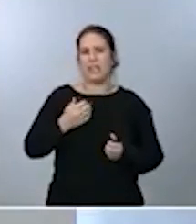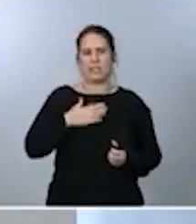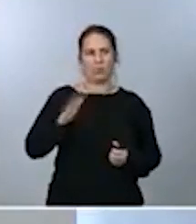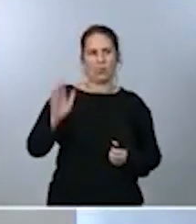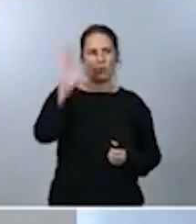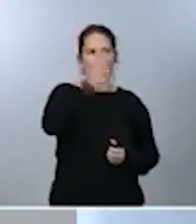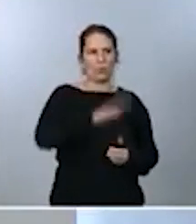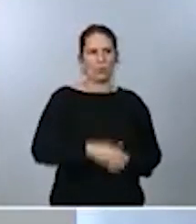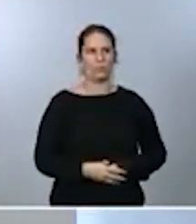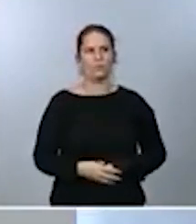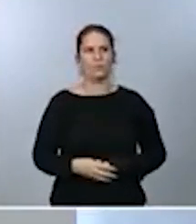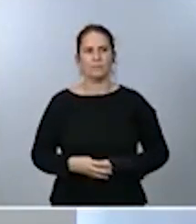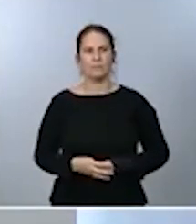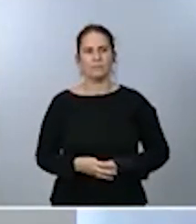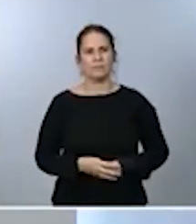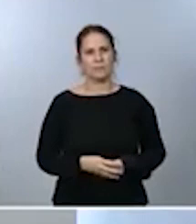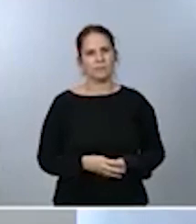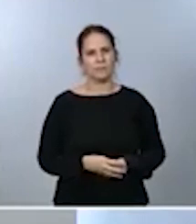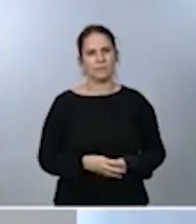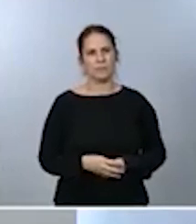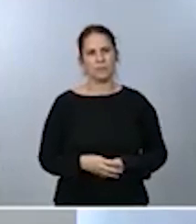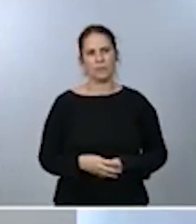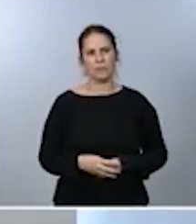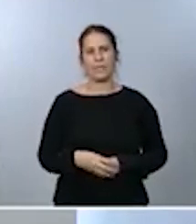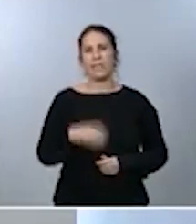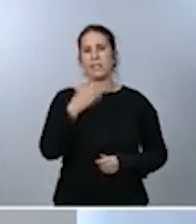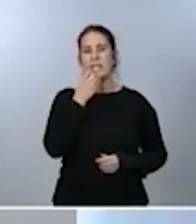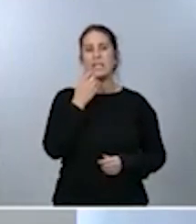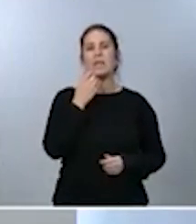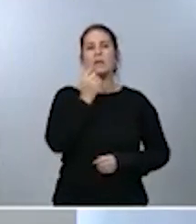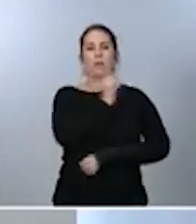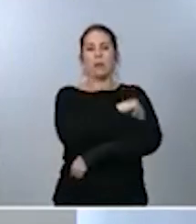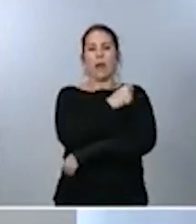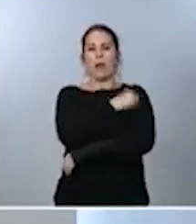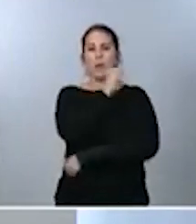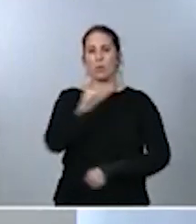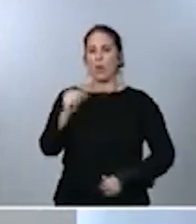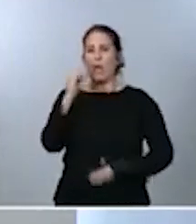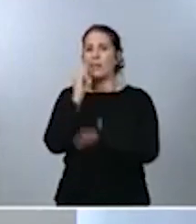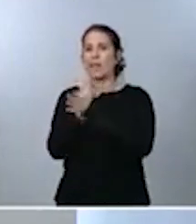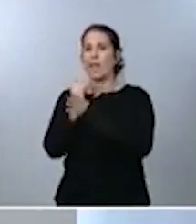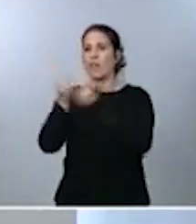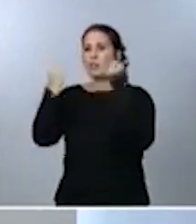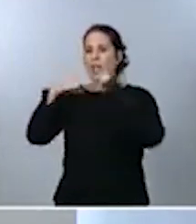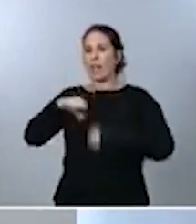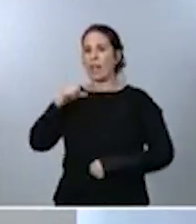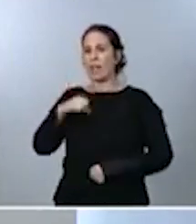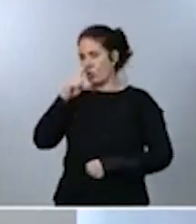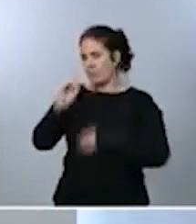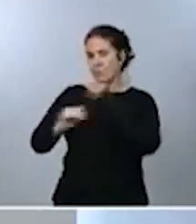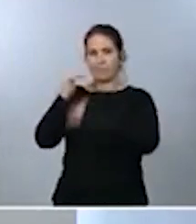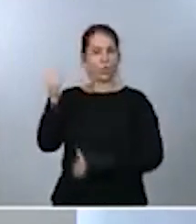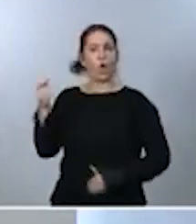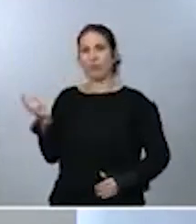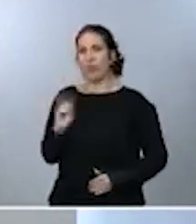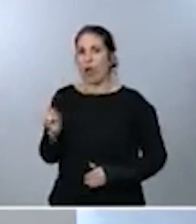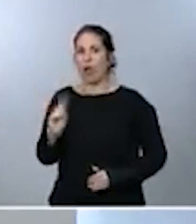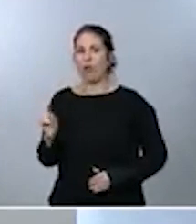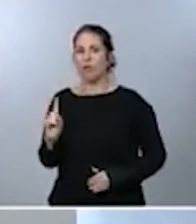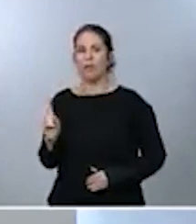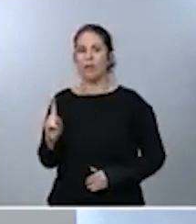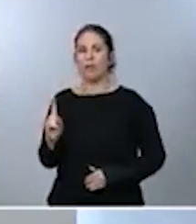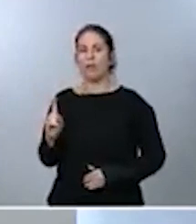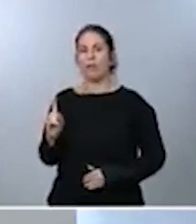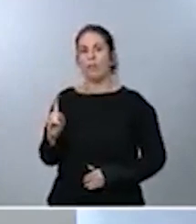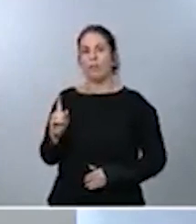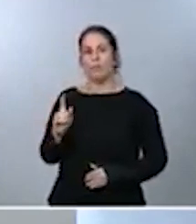evidentemente si la vacuna no superase los ensayos clínicos pues obviamente la parte que correspondería pagar a los Estados